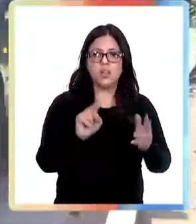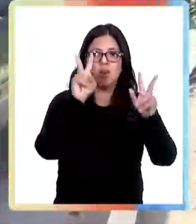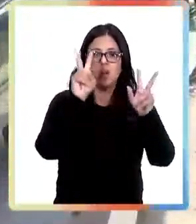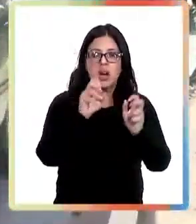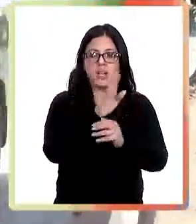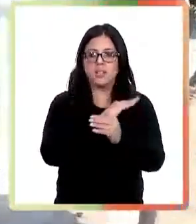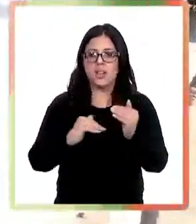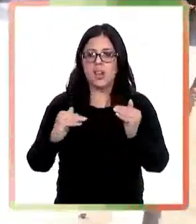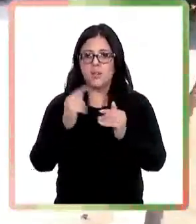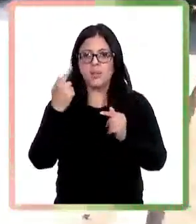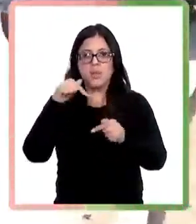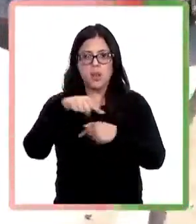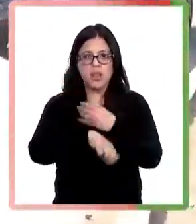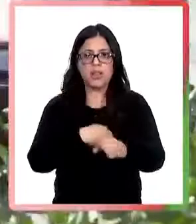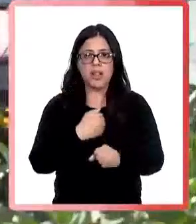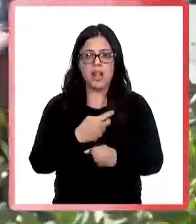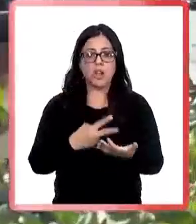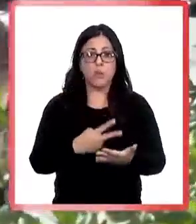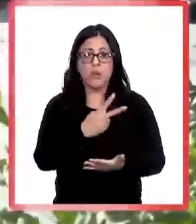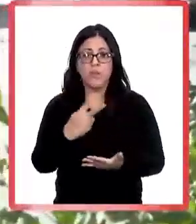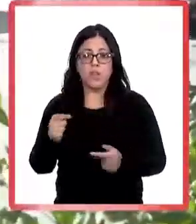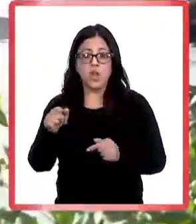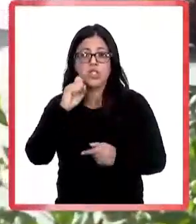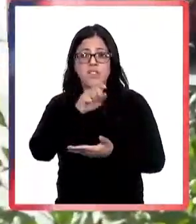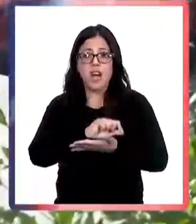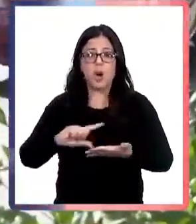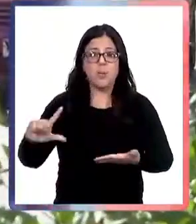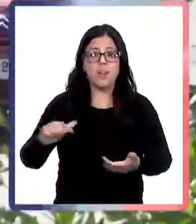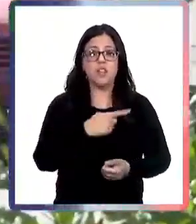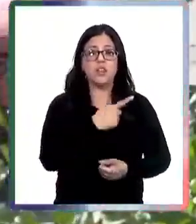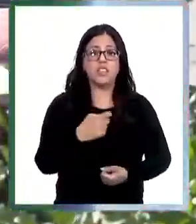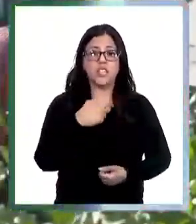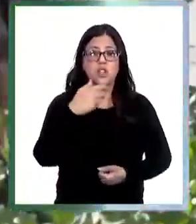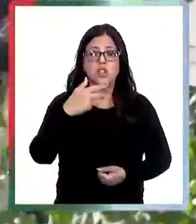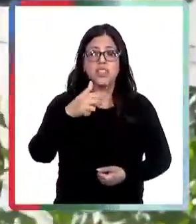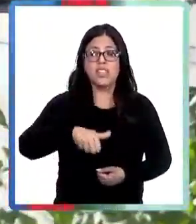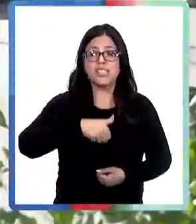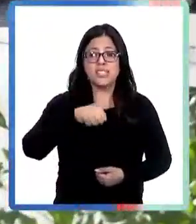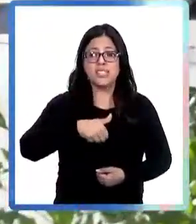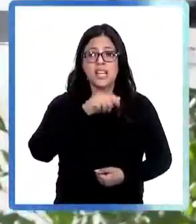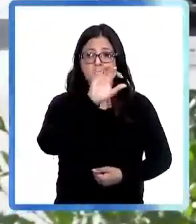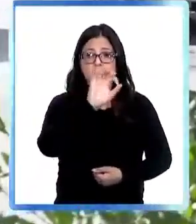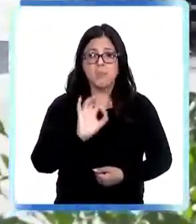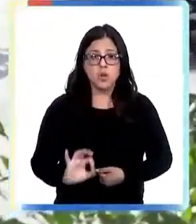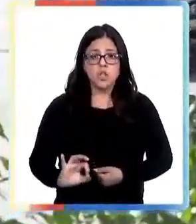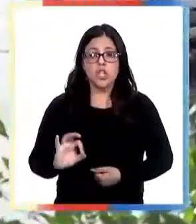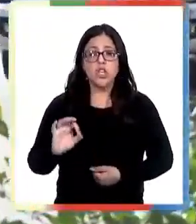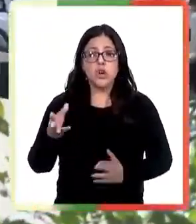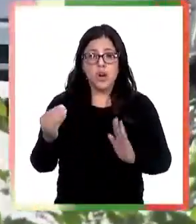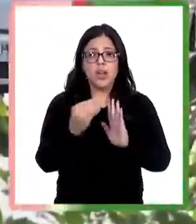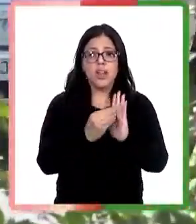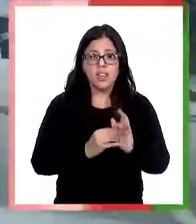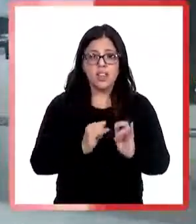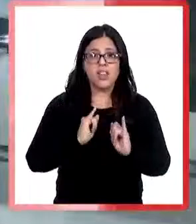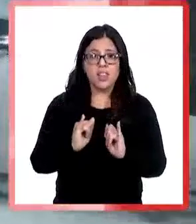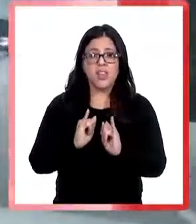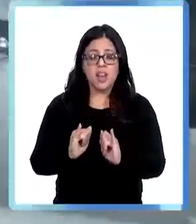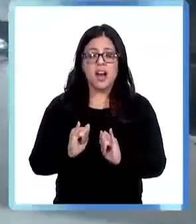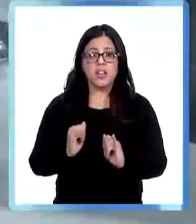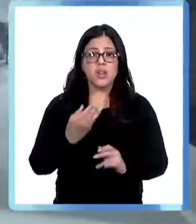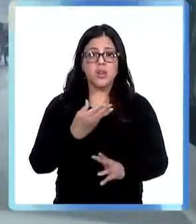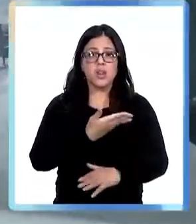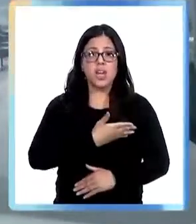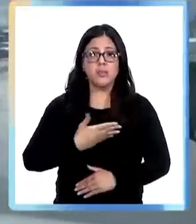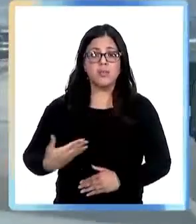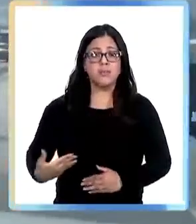116% según datos de la cuenta pública de este año de la Policía de Investigaciones. Es